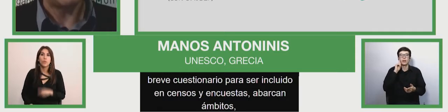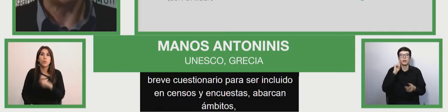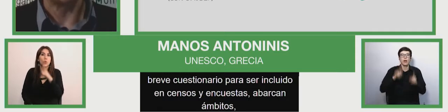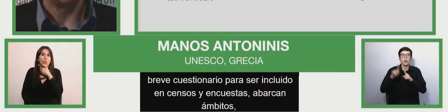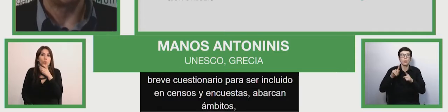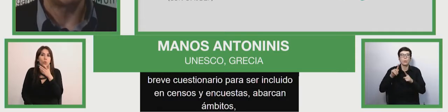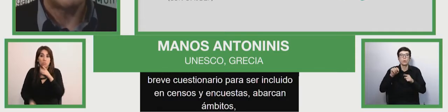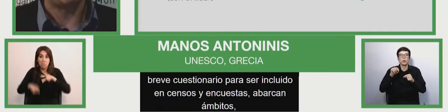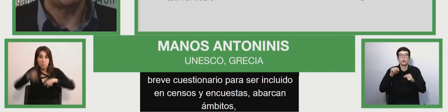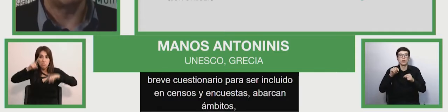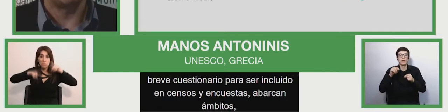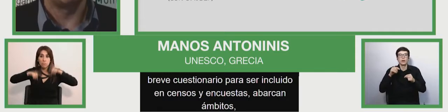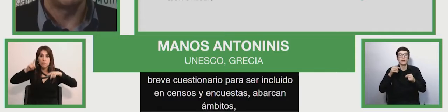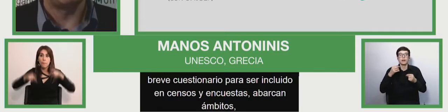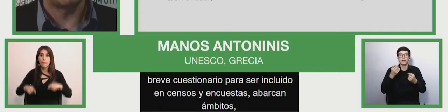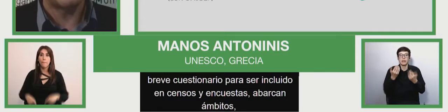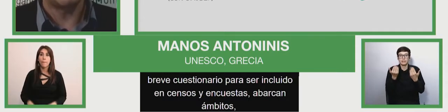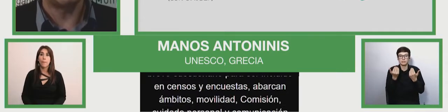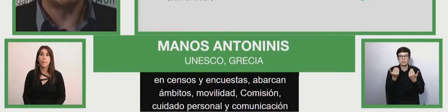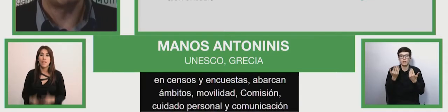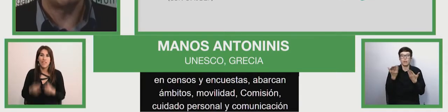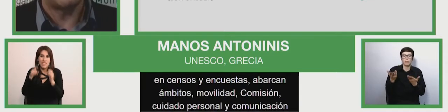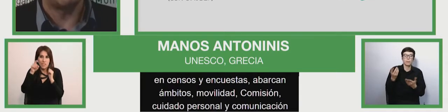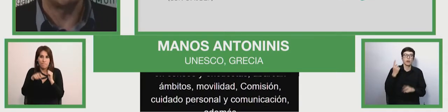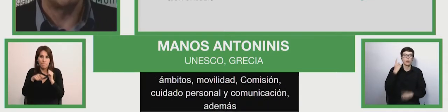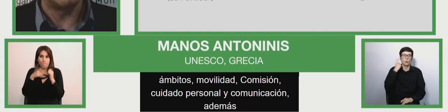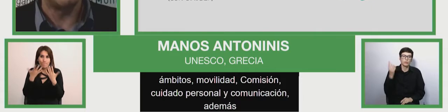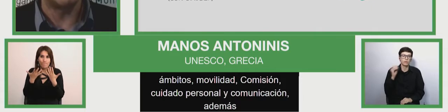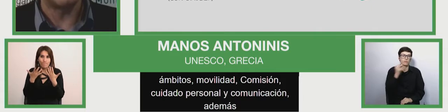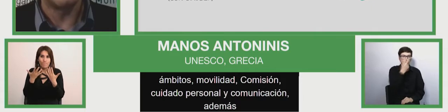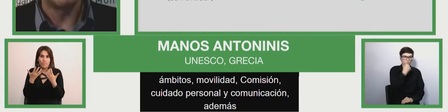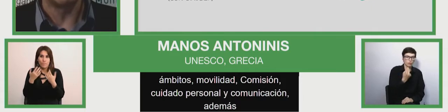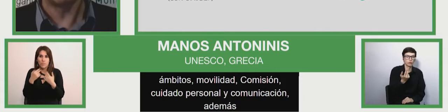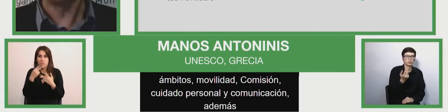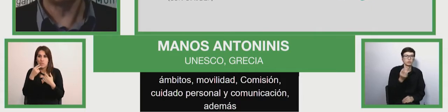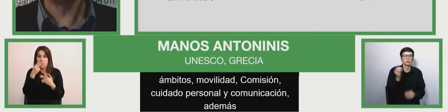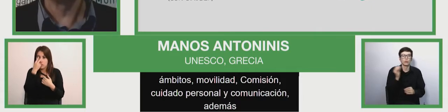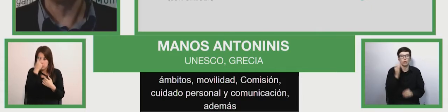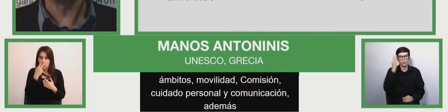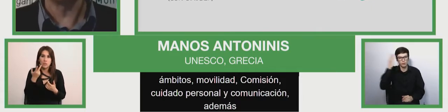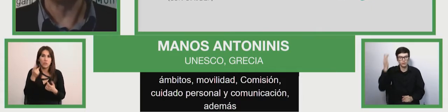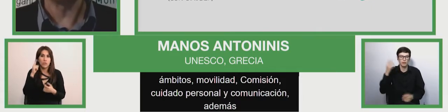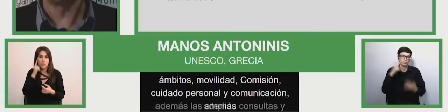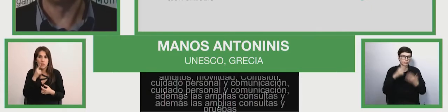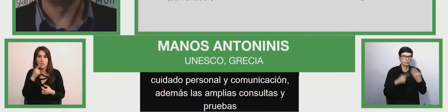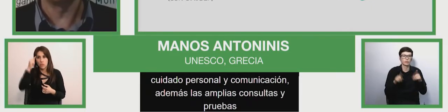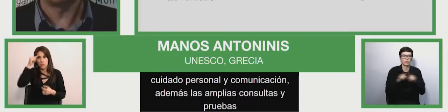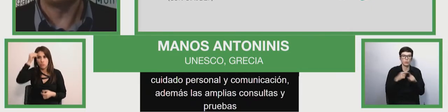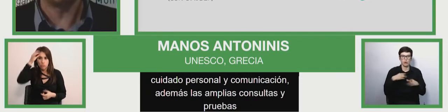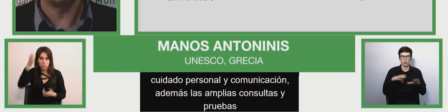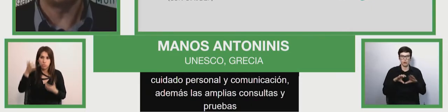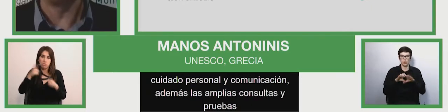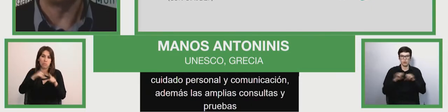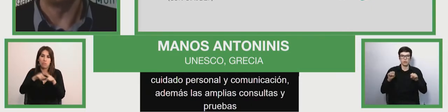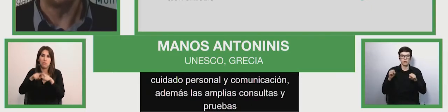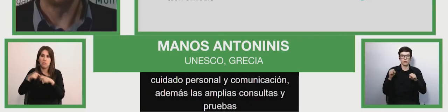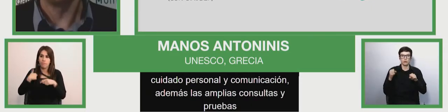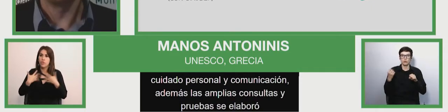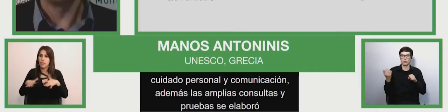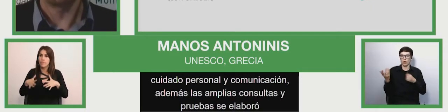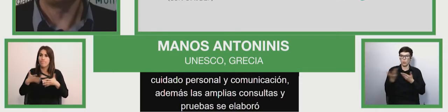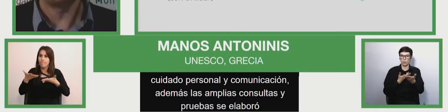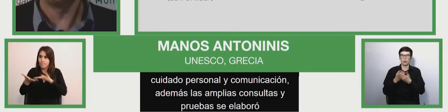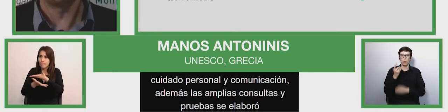Además, tras amplias consultas y pruebas y en colaboración con el UNICEF, se elaboró un módulo sobre funcionamiento infantil